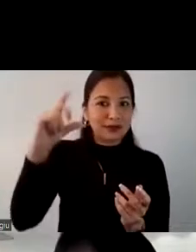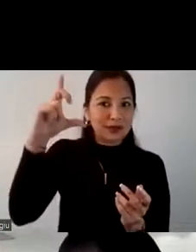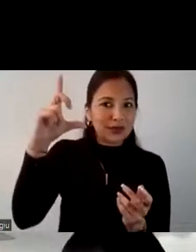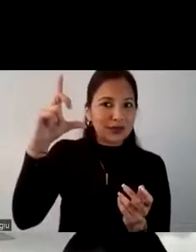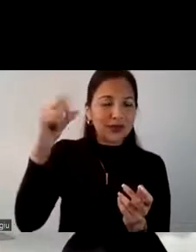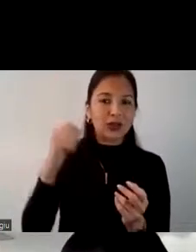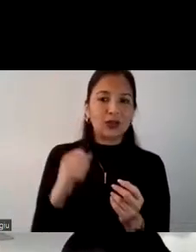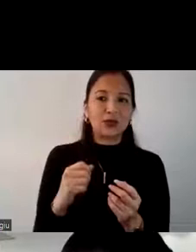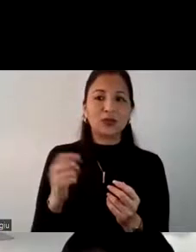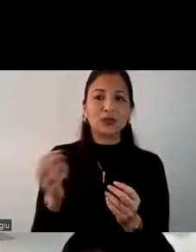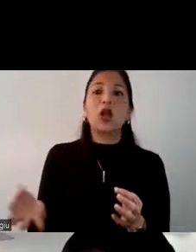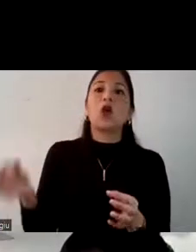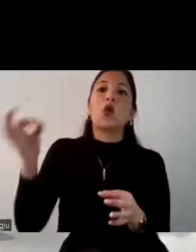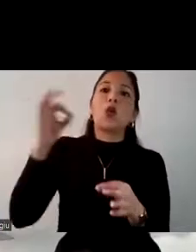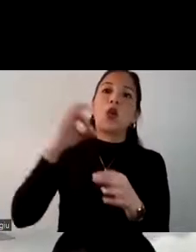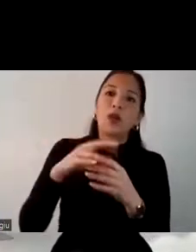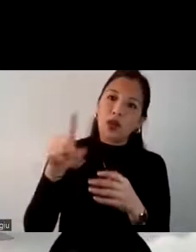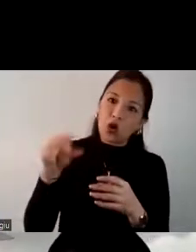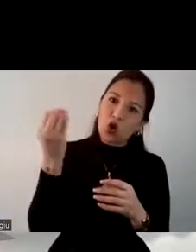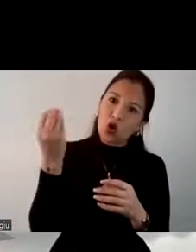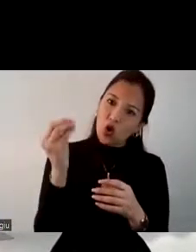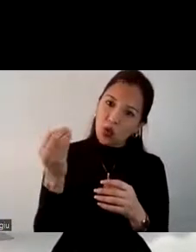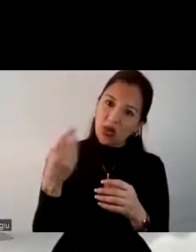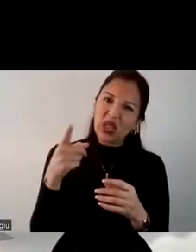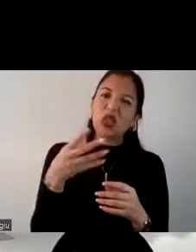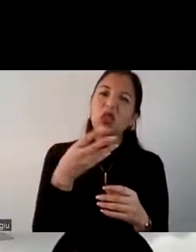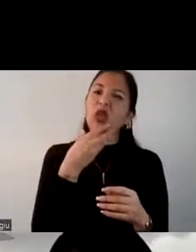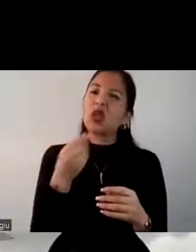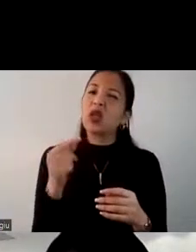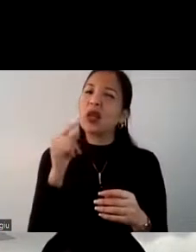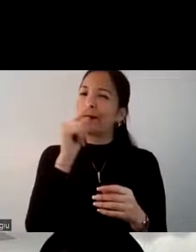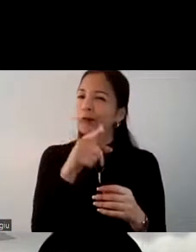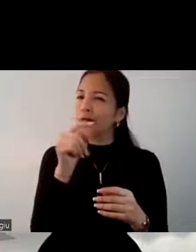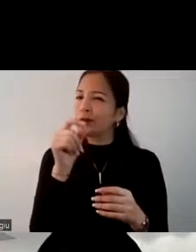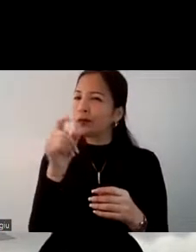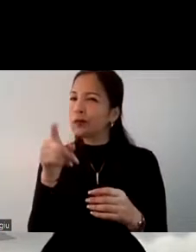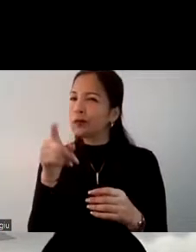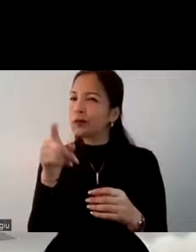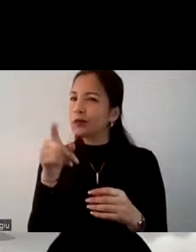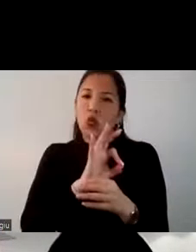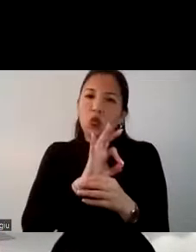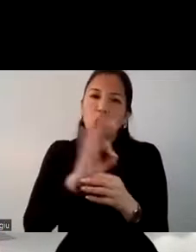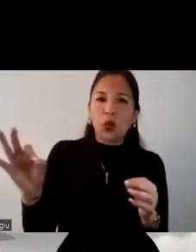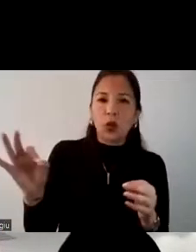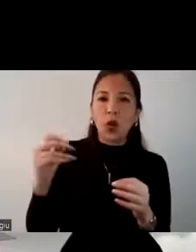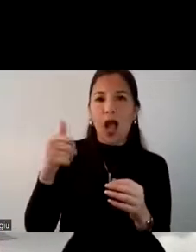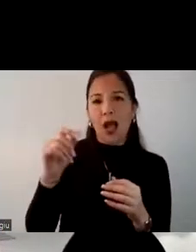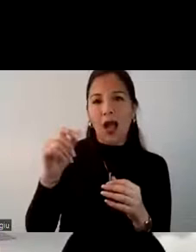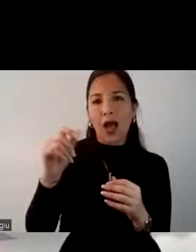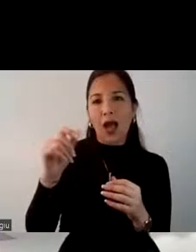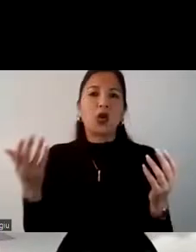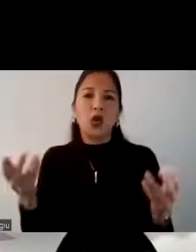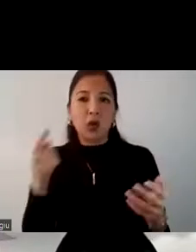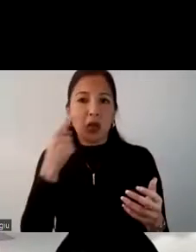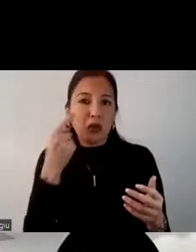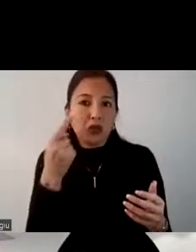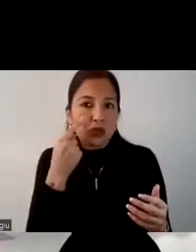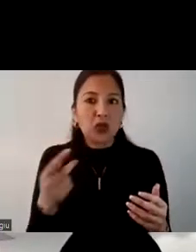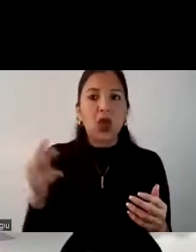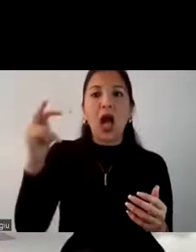y nuevamente son los jóvenes quienes deciden apostar también por nuevas actividades que vemos, como visitar sitios